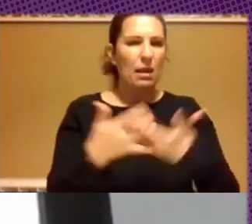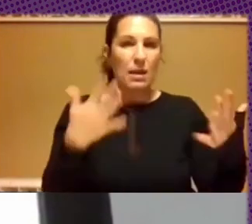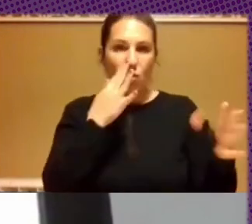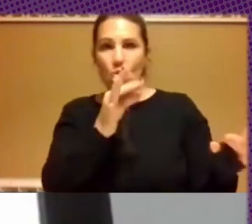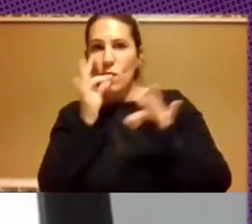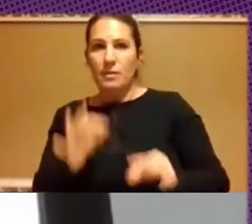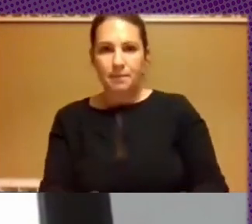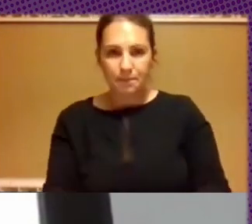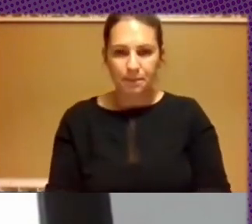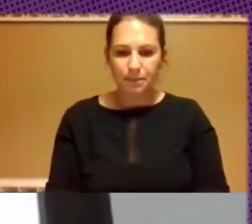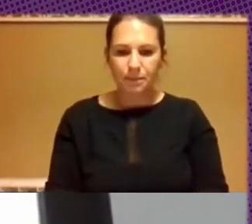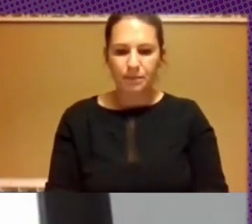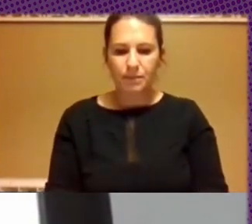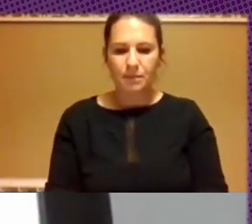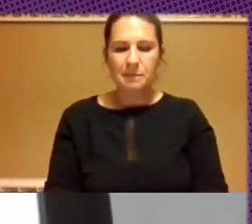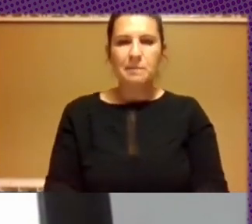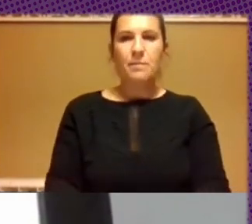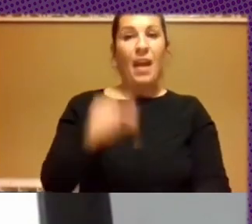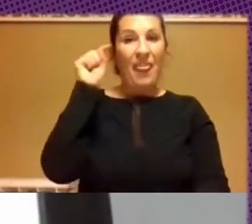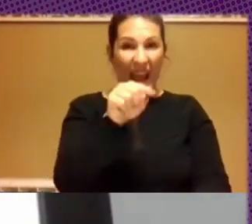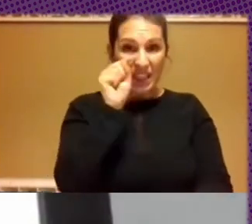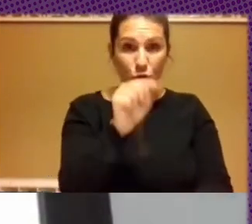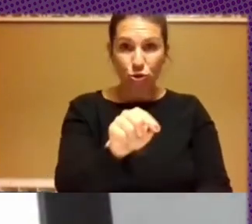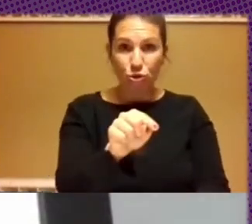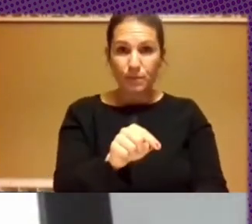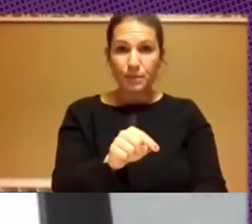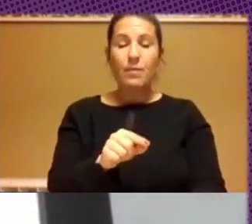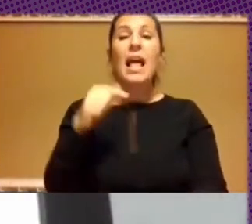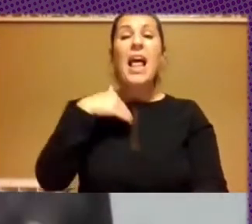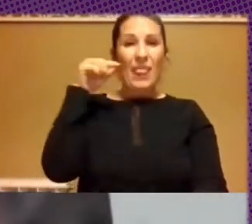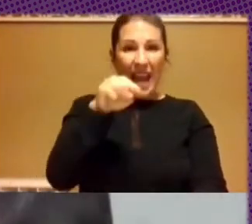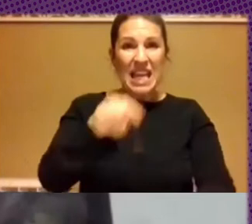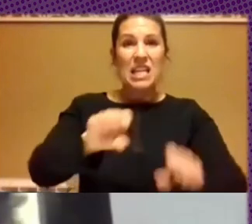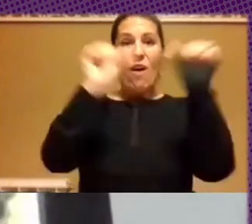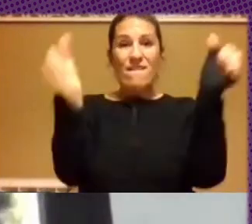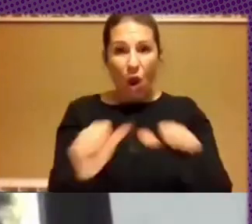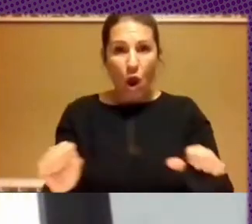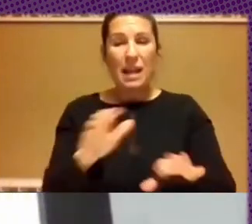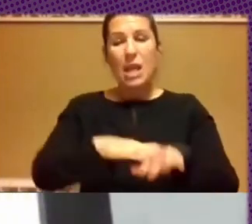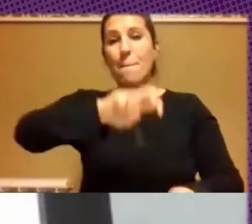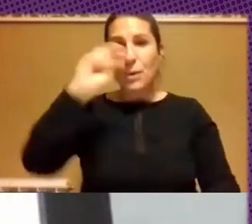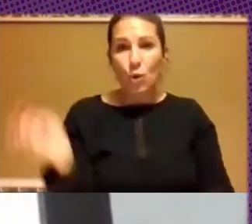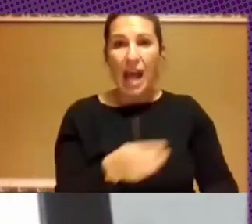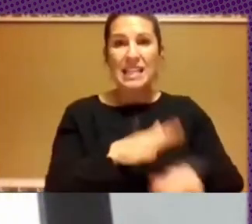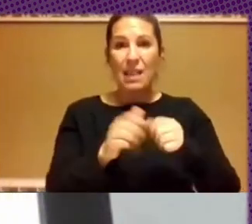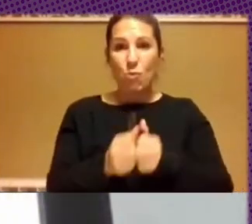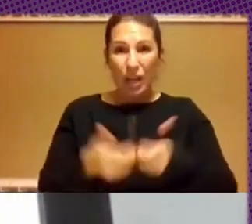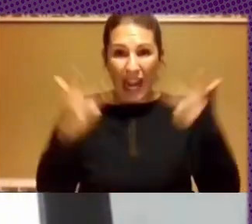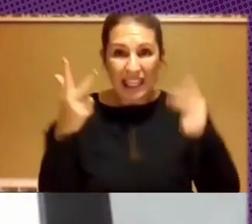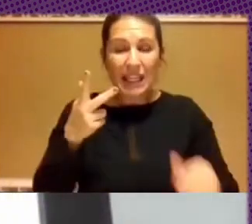Esa desarticulación de esas formas plurales y democráticas